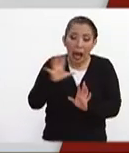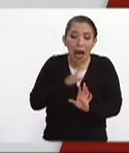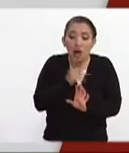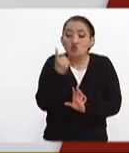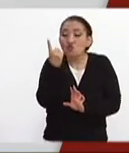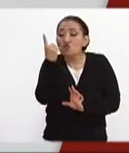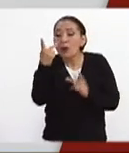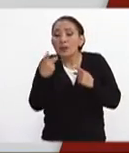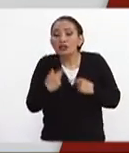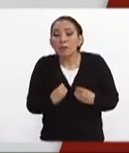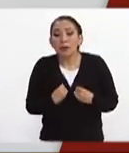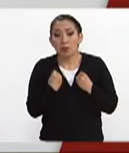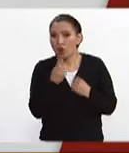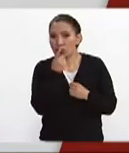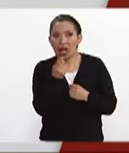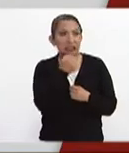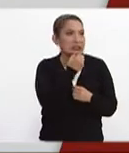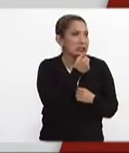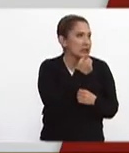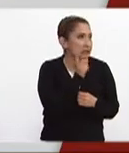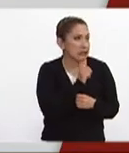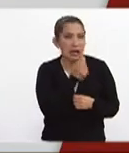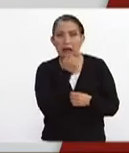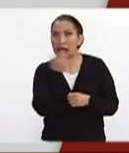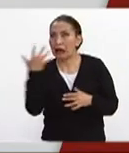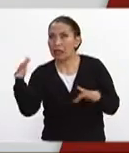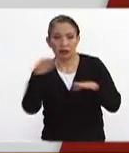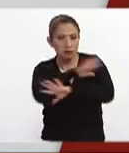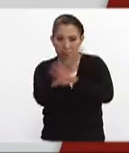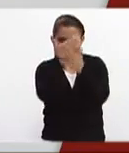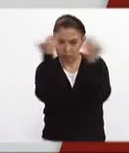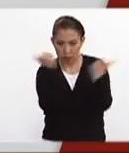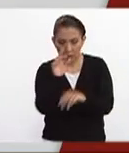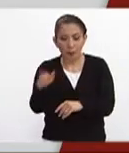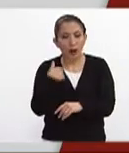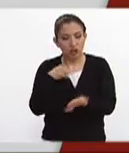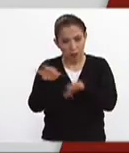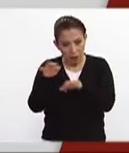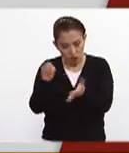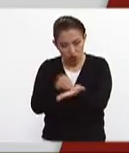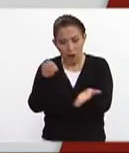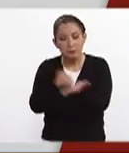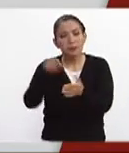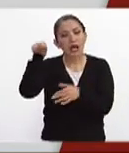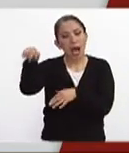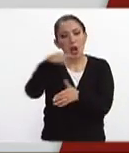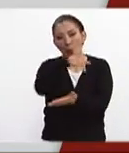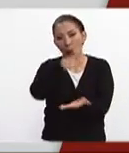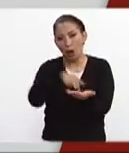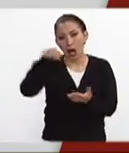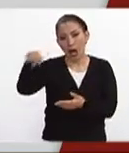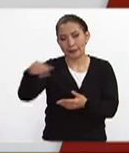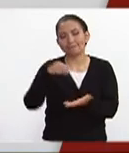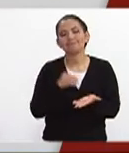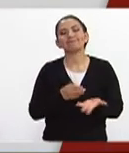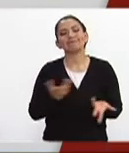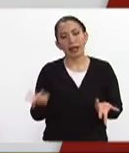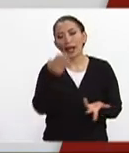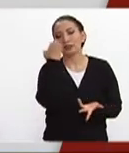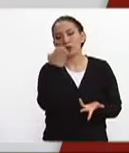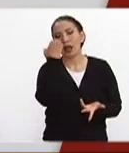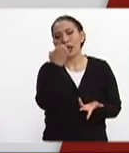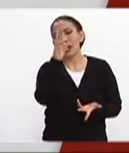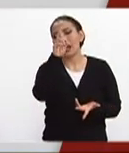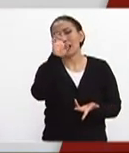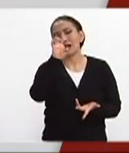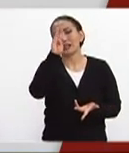hubiera una persona con vida no dijo si niña no dijo si adulto pero por eso se está trabajando en estos momentos ahí todavía en la escuela